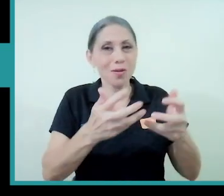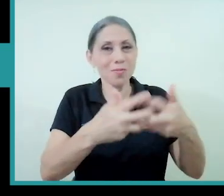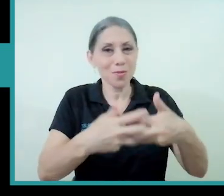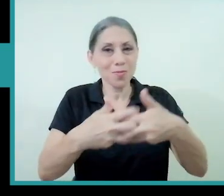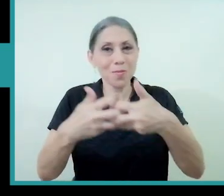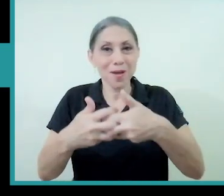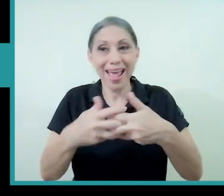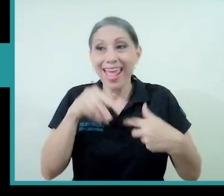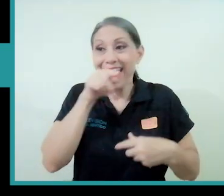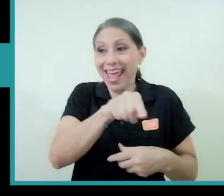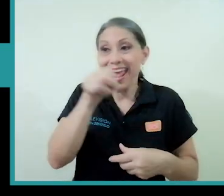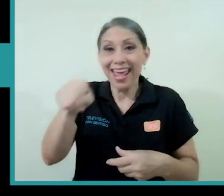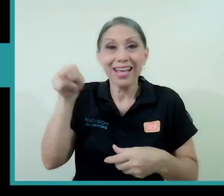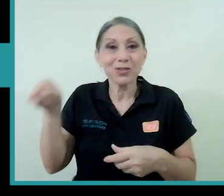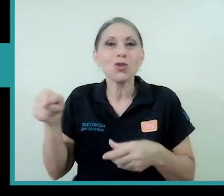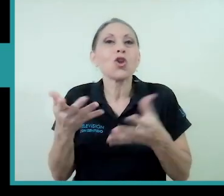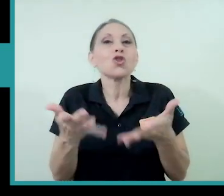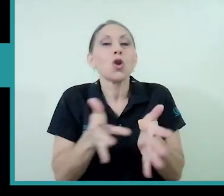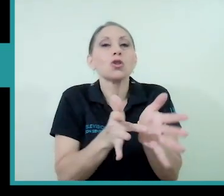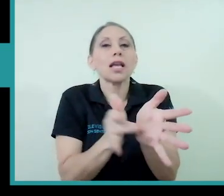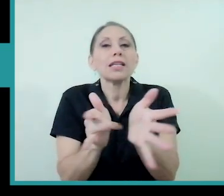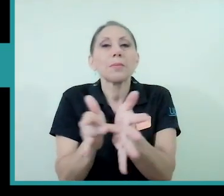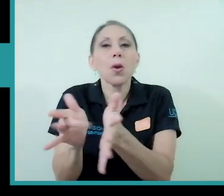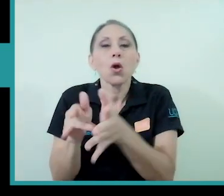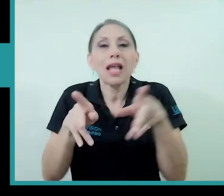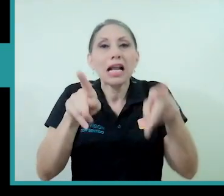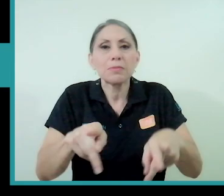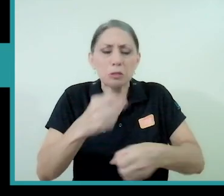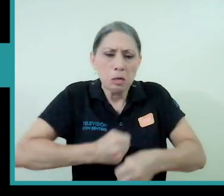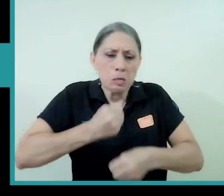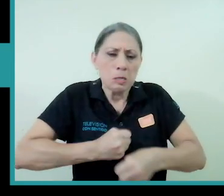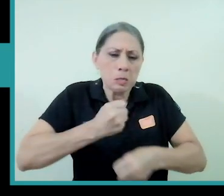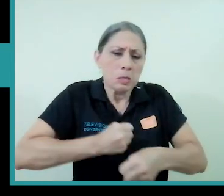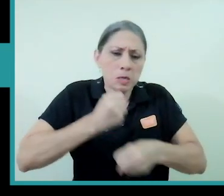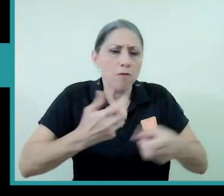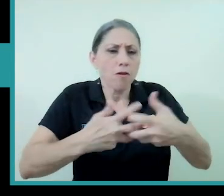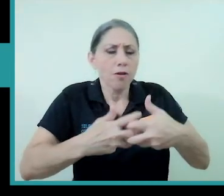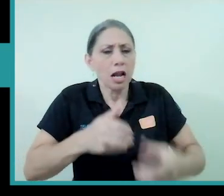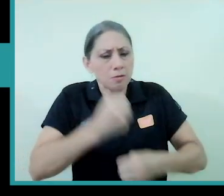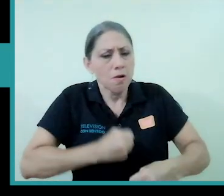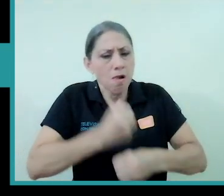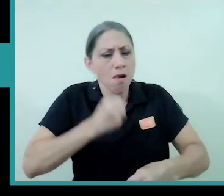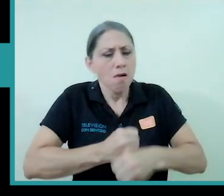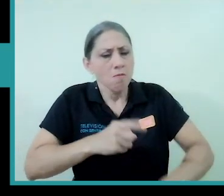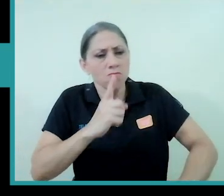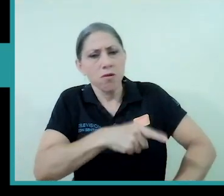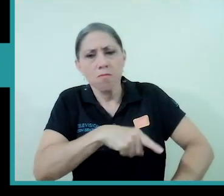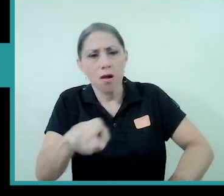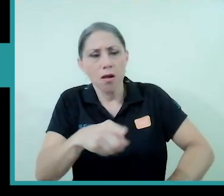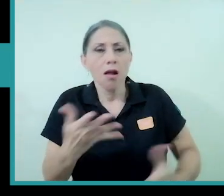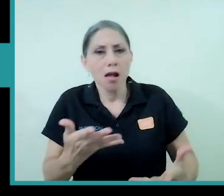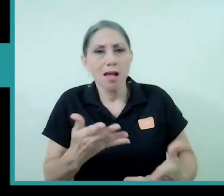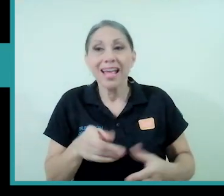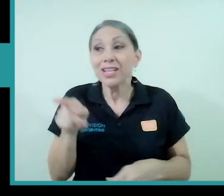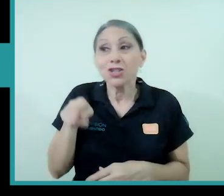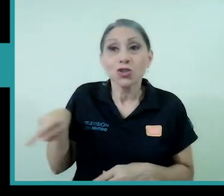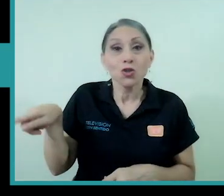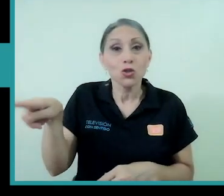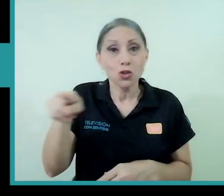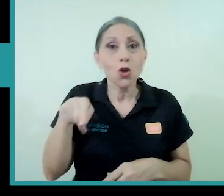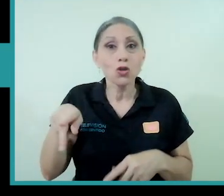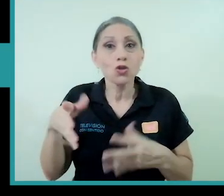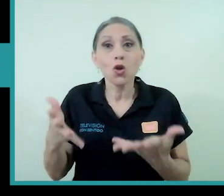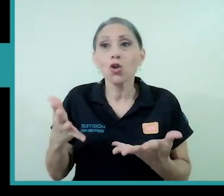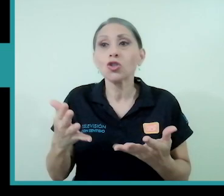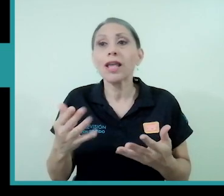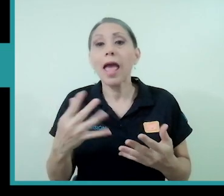que explotan a las personas en las fábricas que son las que movilizan a las personas de sus